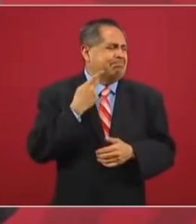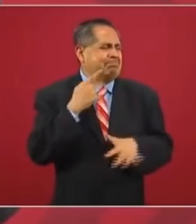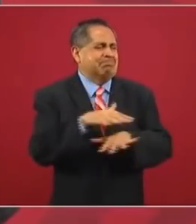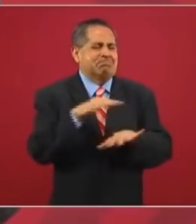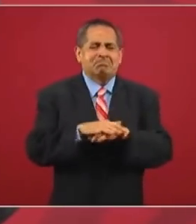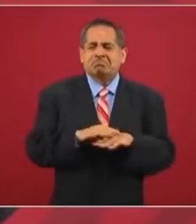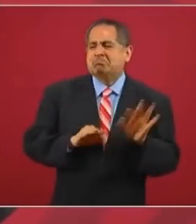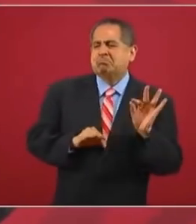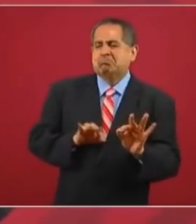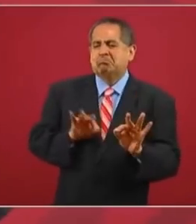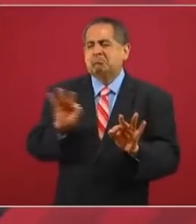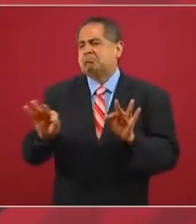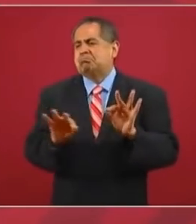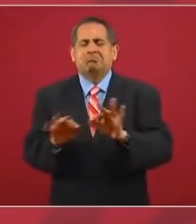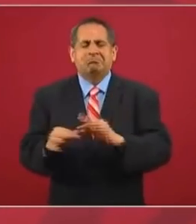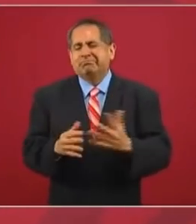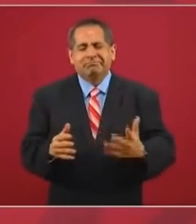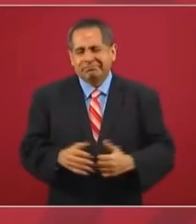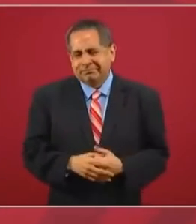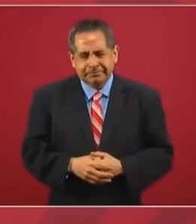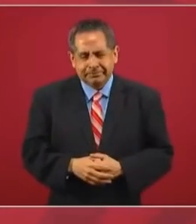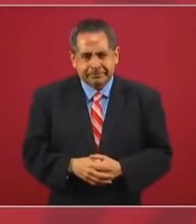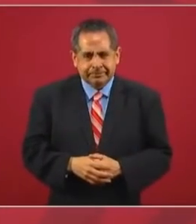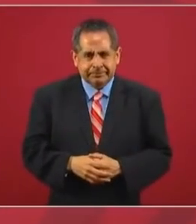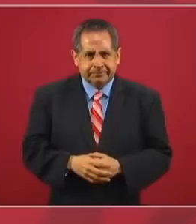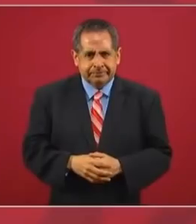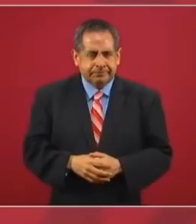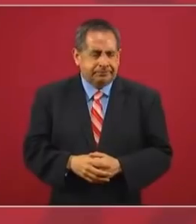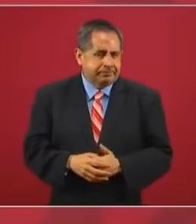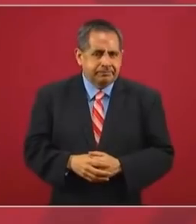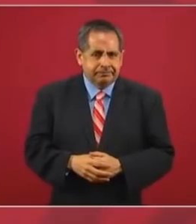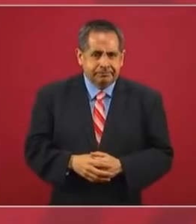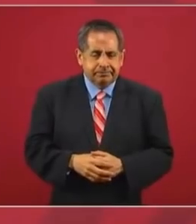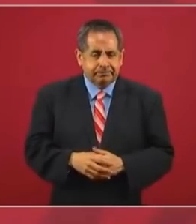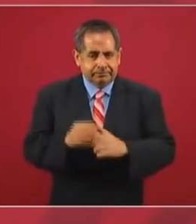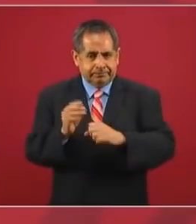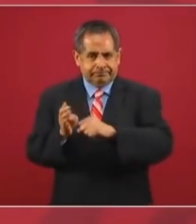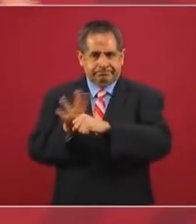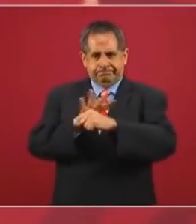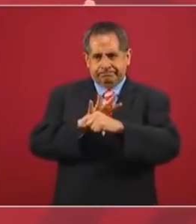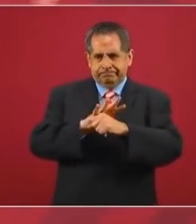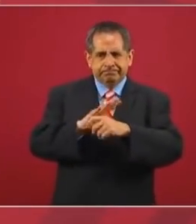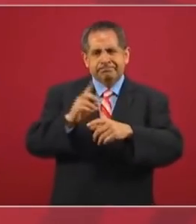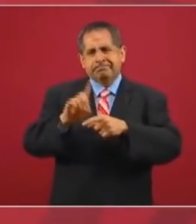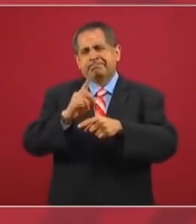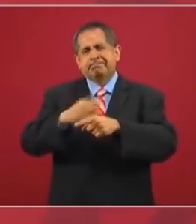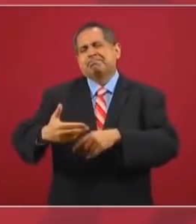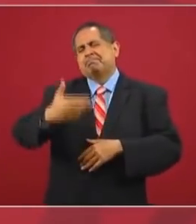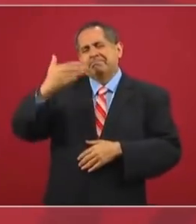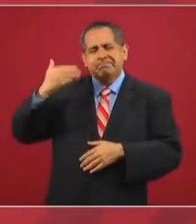no sólo durante la pandemia, desde antes.